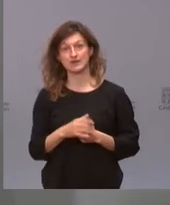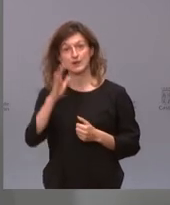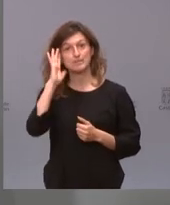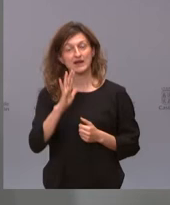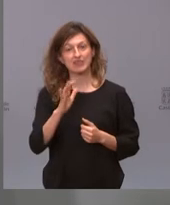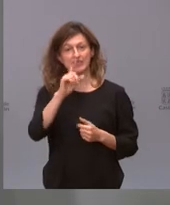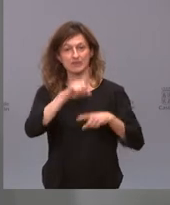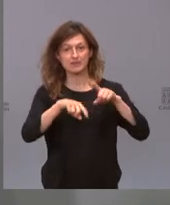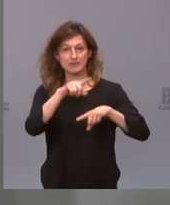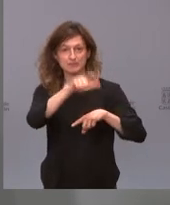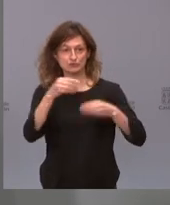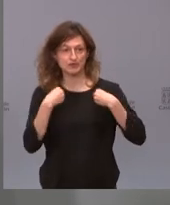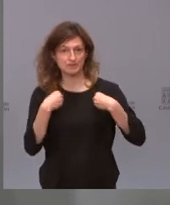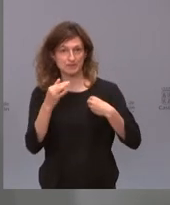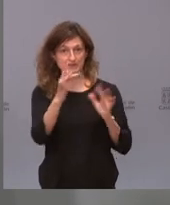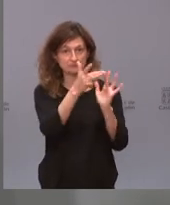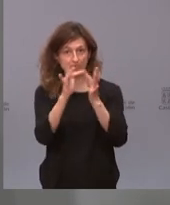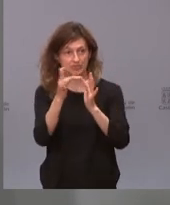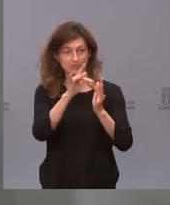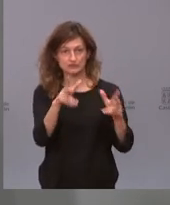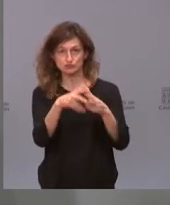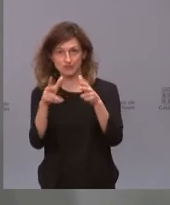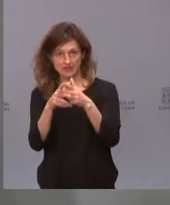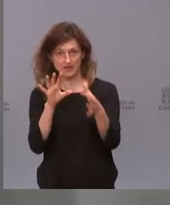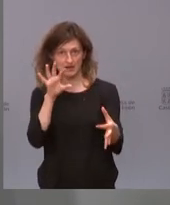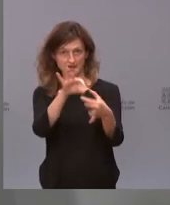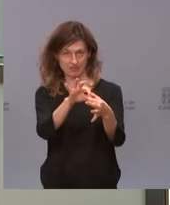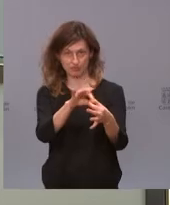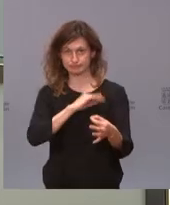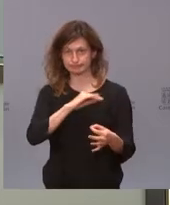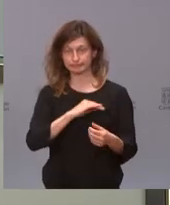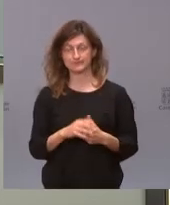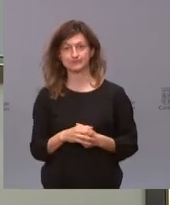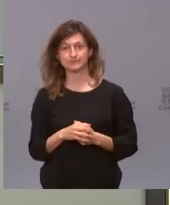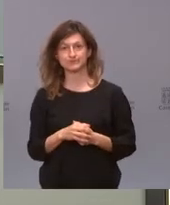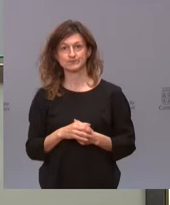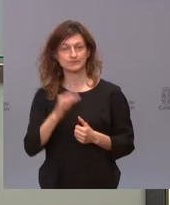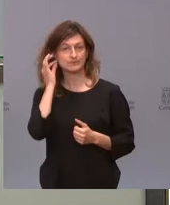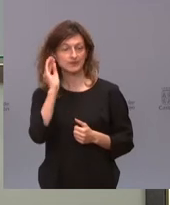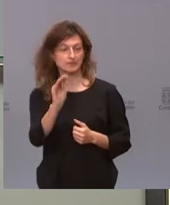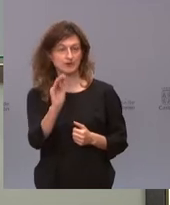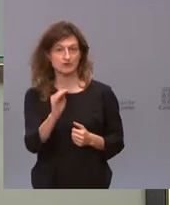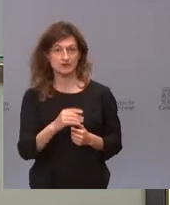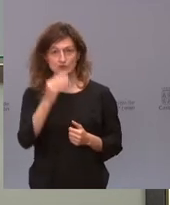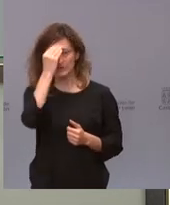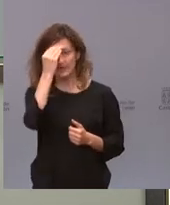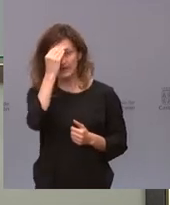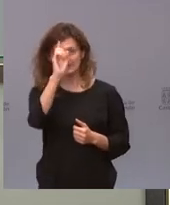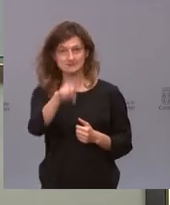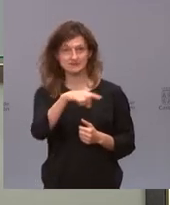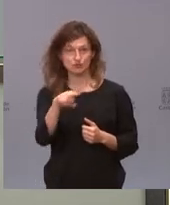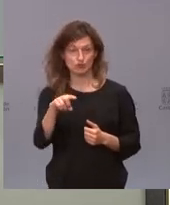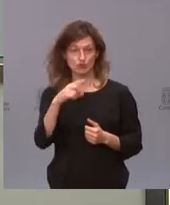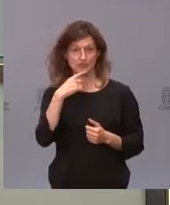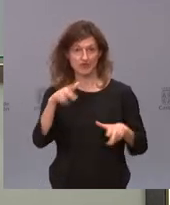la densidad poblacional y el contacto social tienen mucho que ver. No sé si puede decirnos si cree o no cree que el